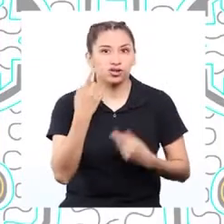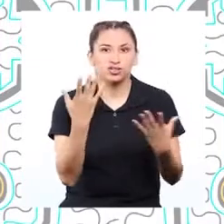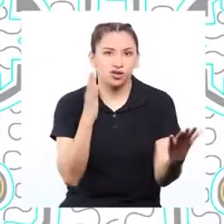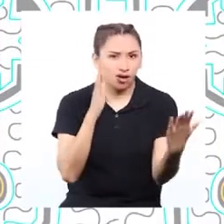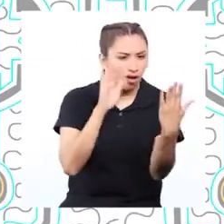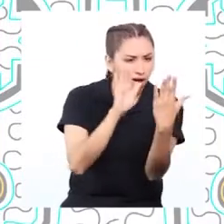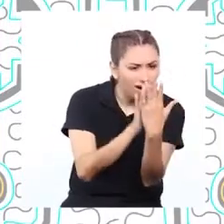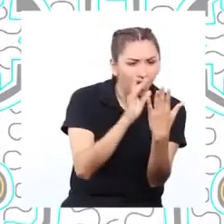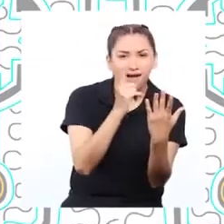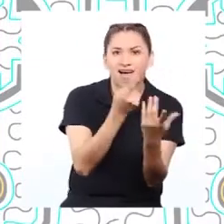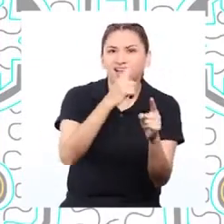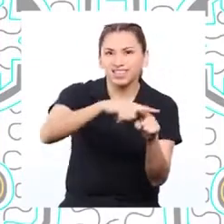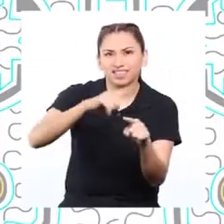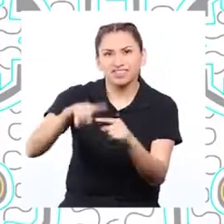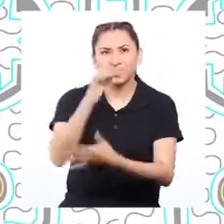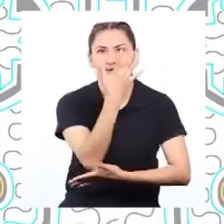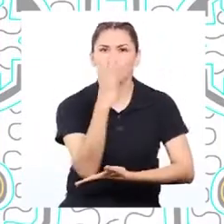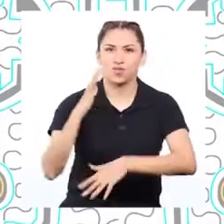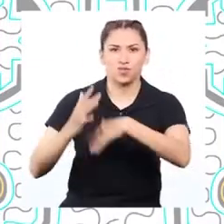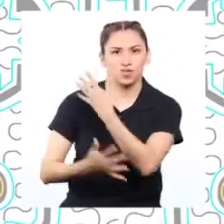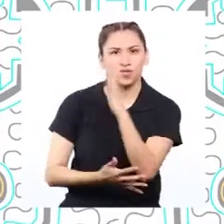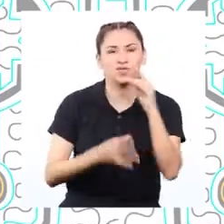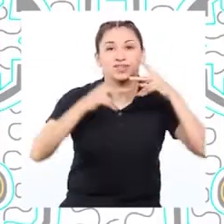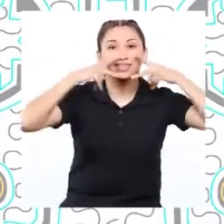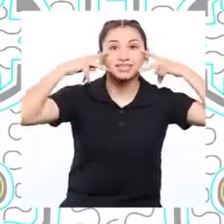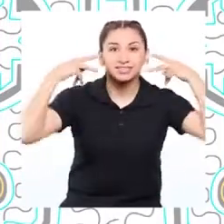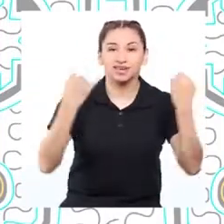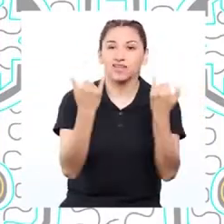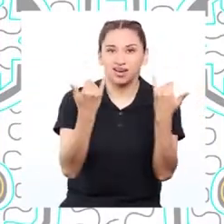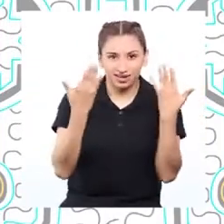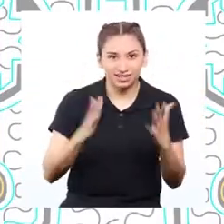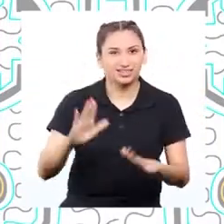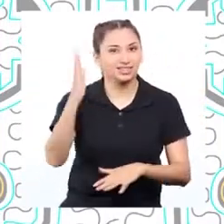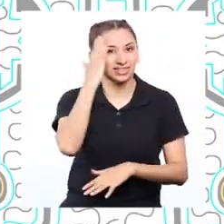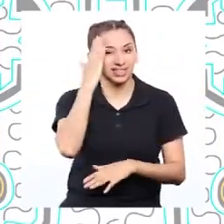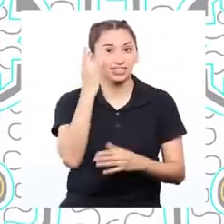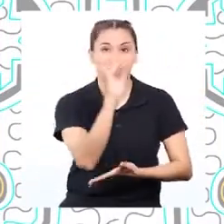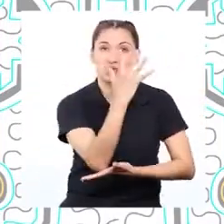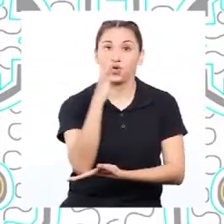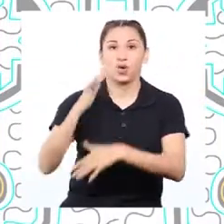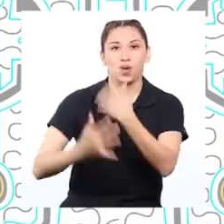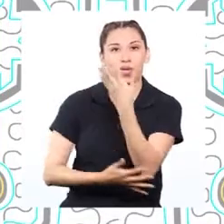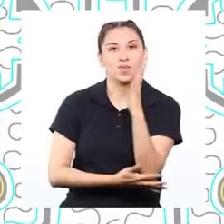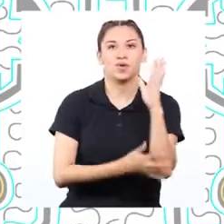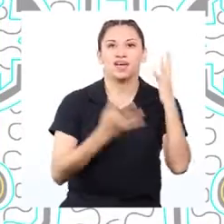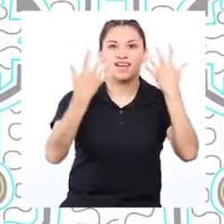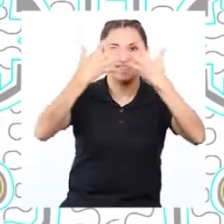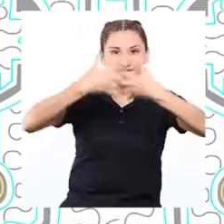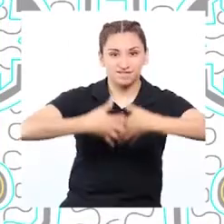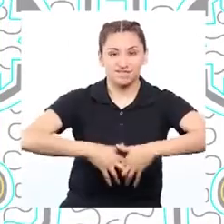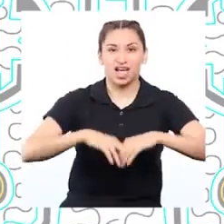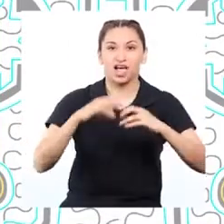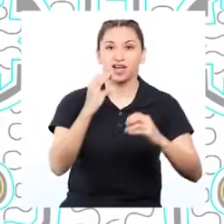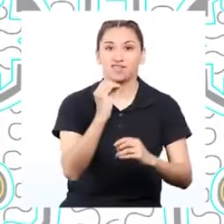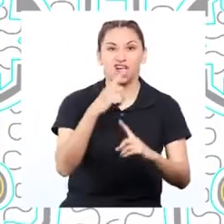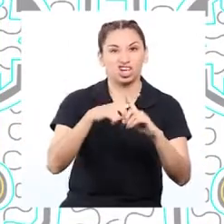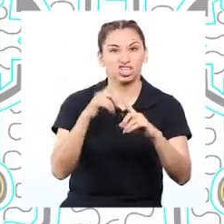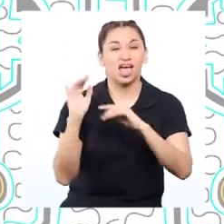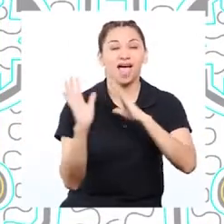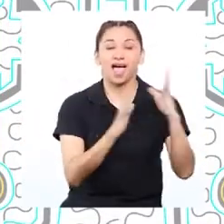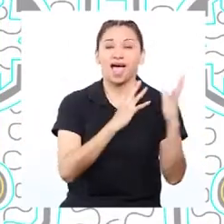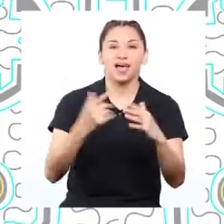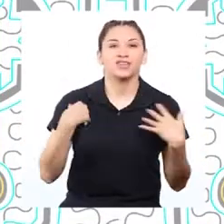cerca la biodiversidad de nuestros bosques amazónicos! Ahora que sé que los bosques son como fábricas de oxígeno,